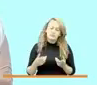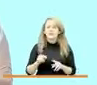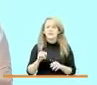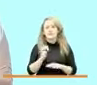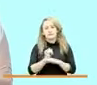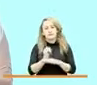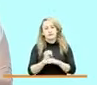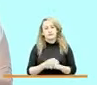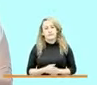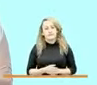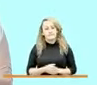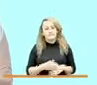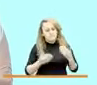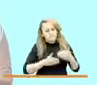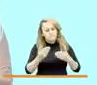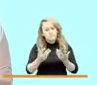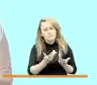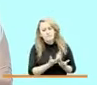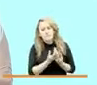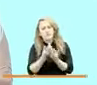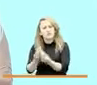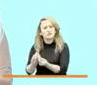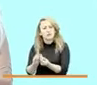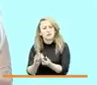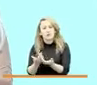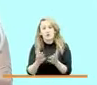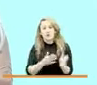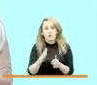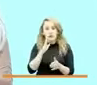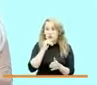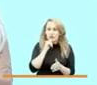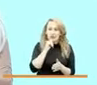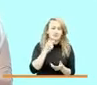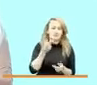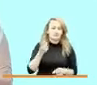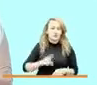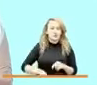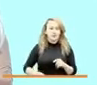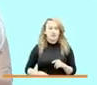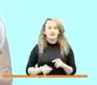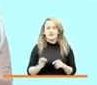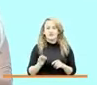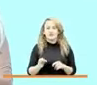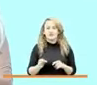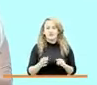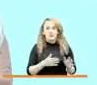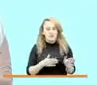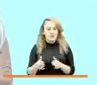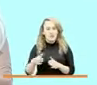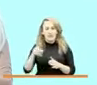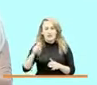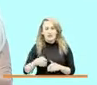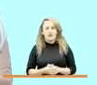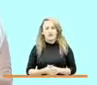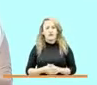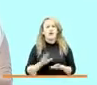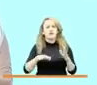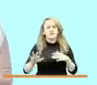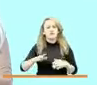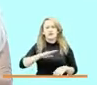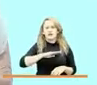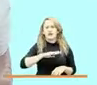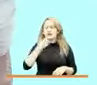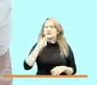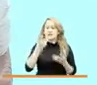no logramos hacer un proceso de retorno y reubicación si no hay un plan todo ese a planes a veces alcaldes nos dicen queremos que la gente se